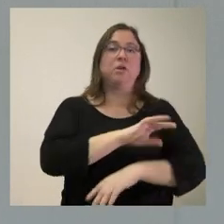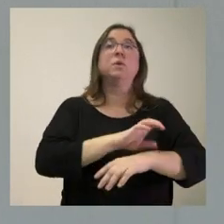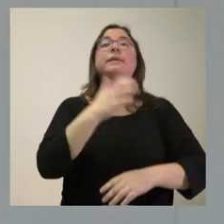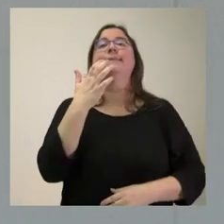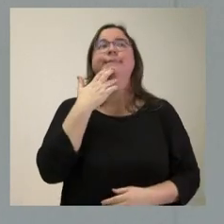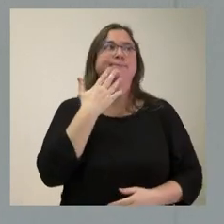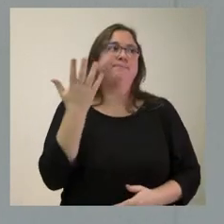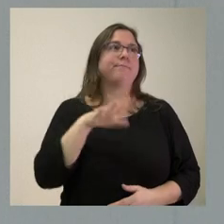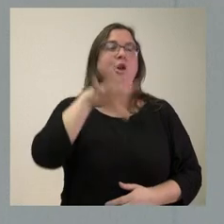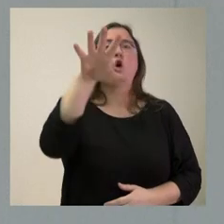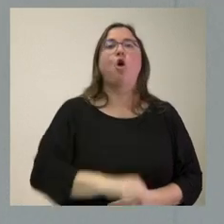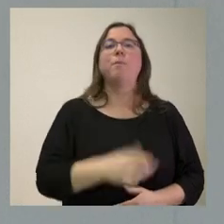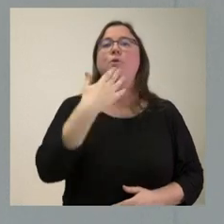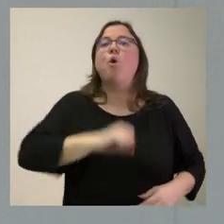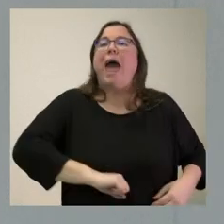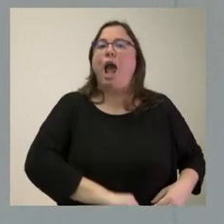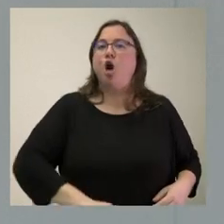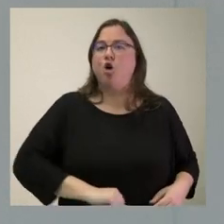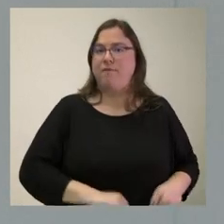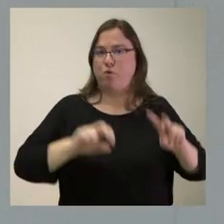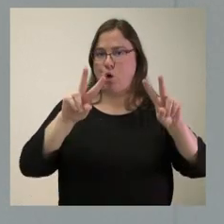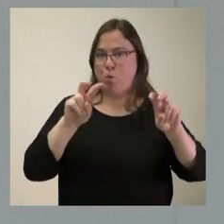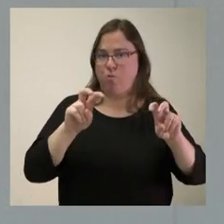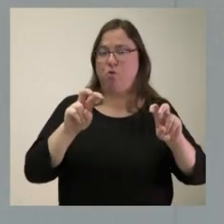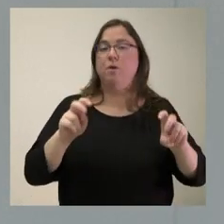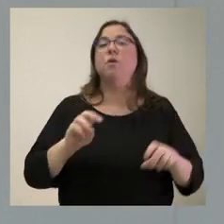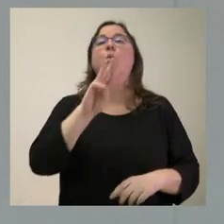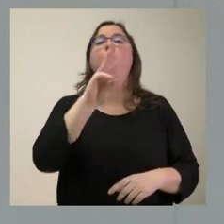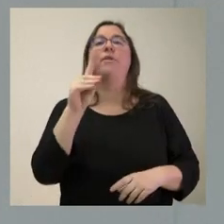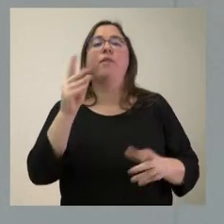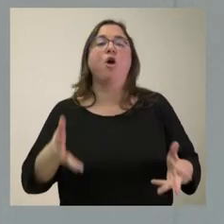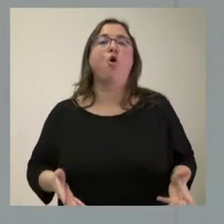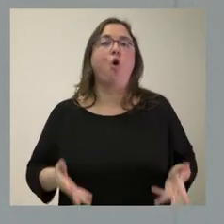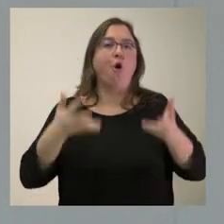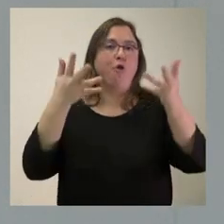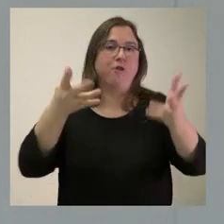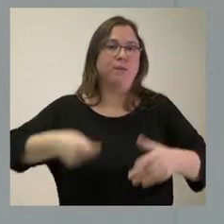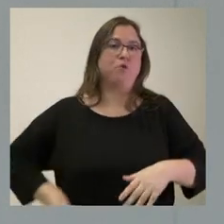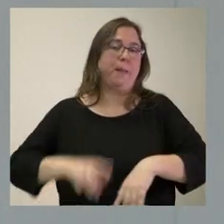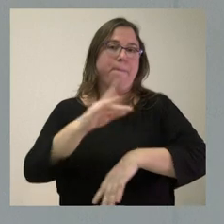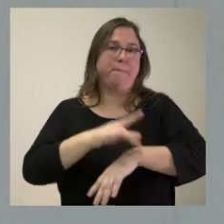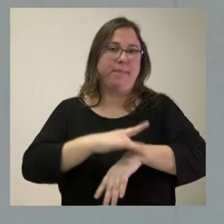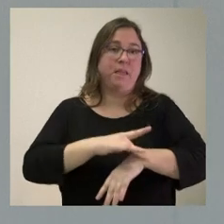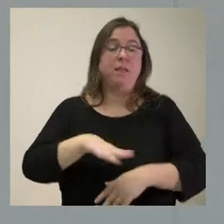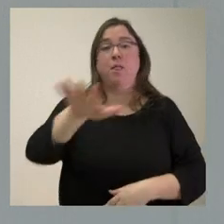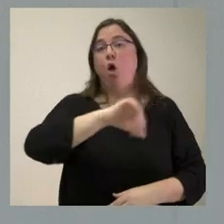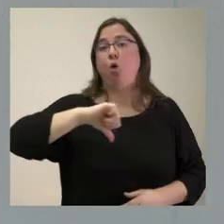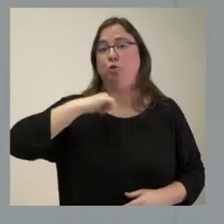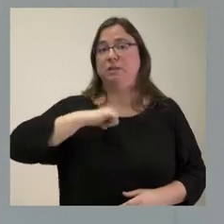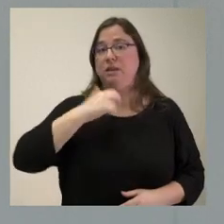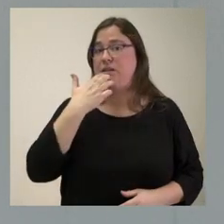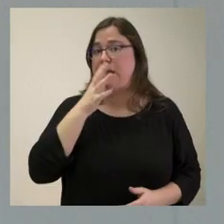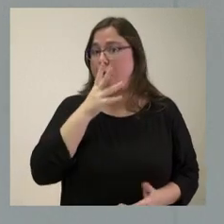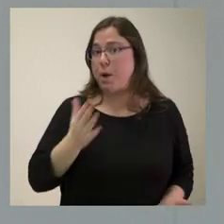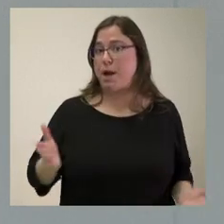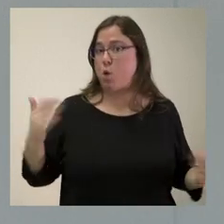un nuevo ecógrafo 4D y se pone a disposición de los profesionales sanitarios en aquellos hospitales que actualmente no